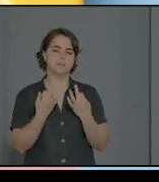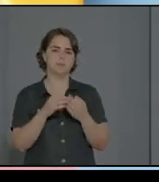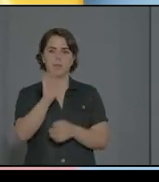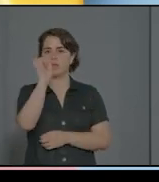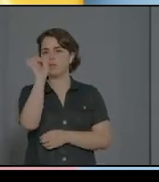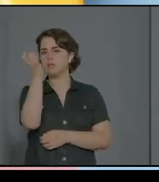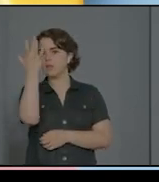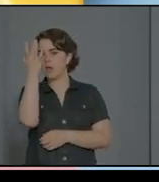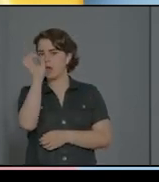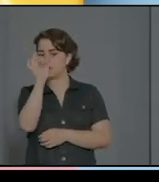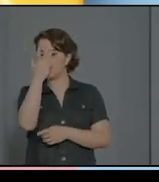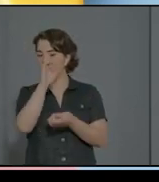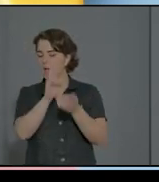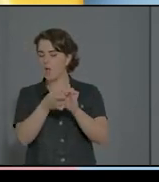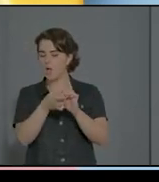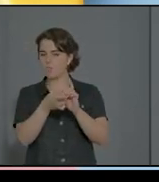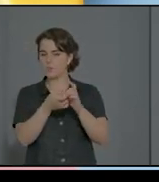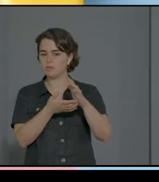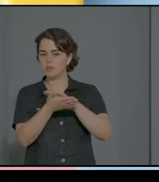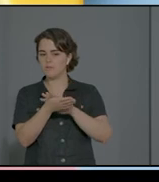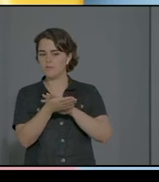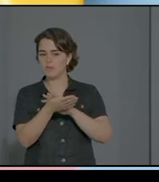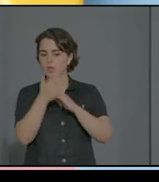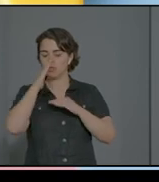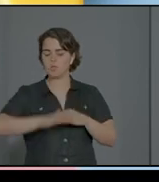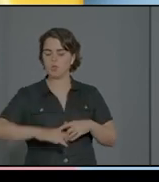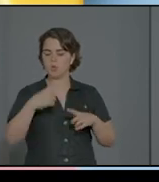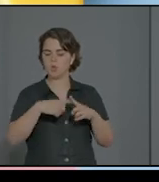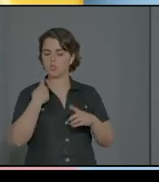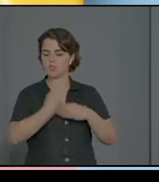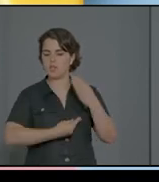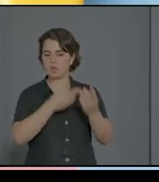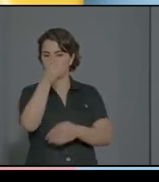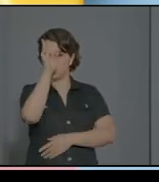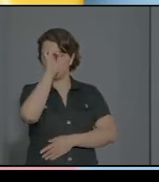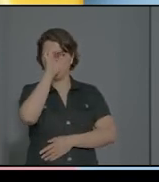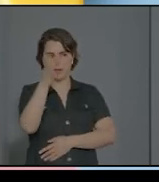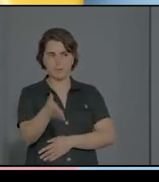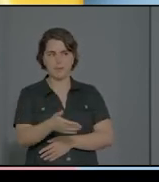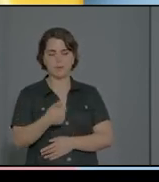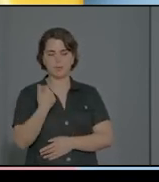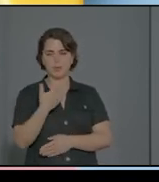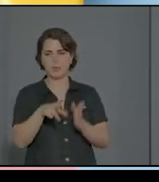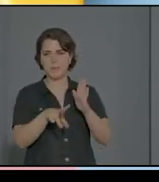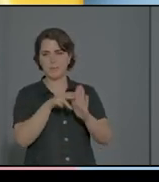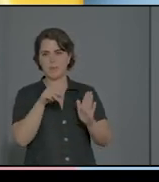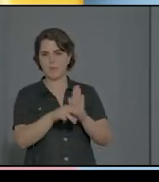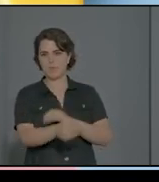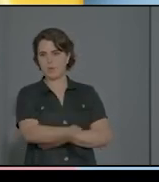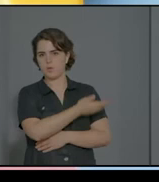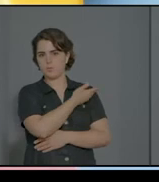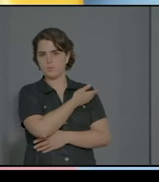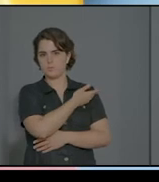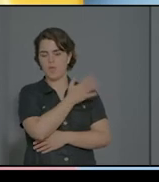hacer cosas. Entonces, digamos, digamos, aquí hay un vídeo que no os lo voy a enseñar, porque está, digamos,